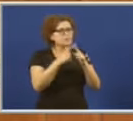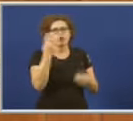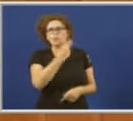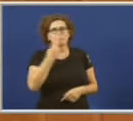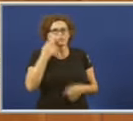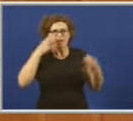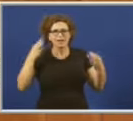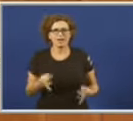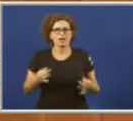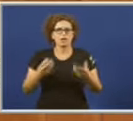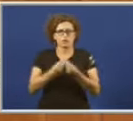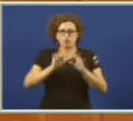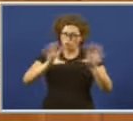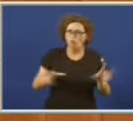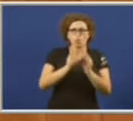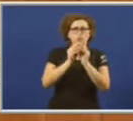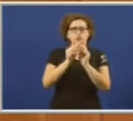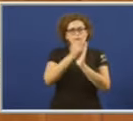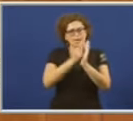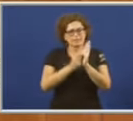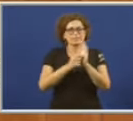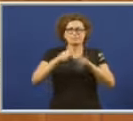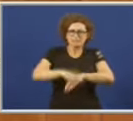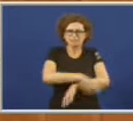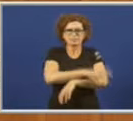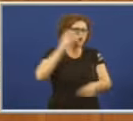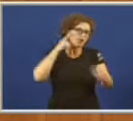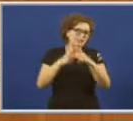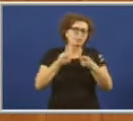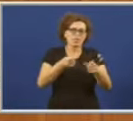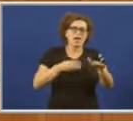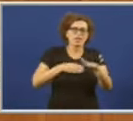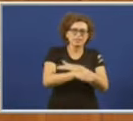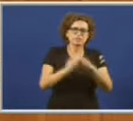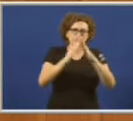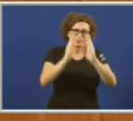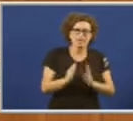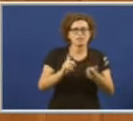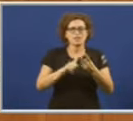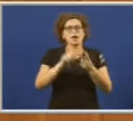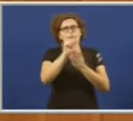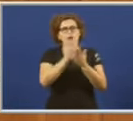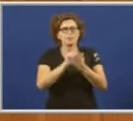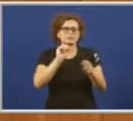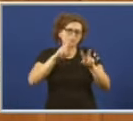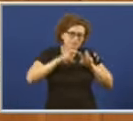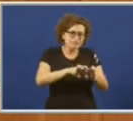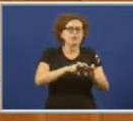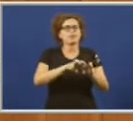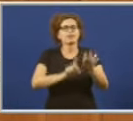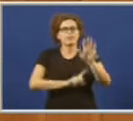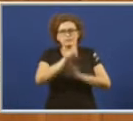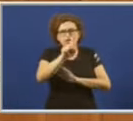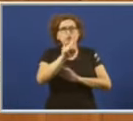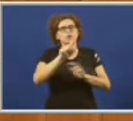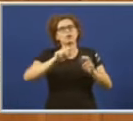conjunto de medidas transversais dirigidas ao acceso a vivenda, a programas de investigación, de desenvolvemento, de inovación